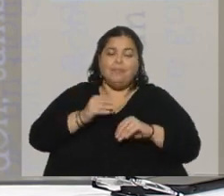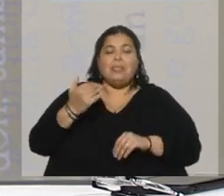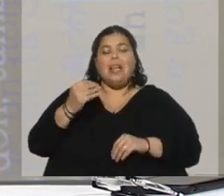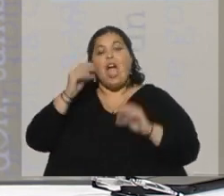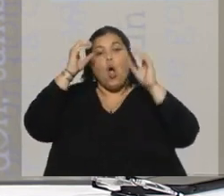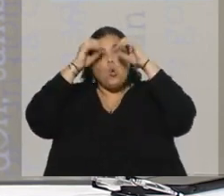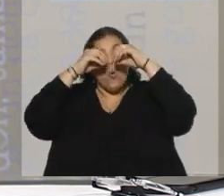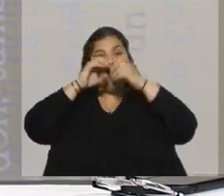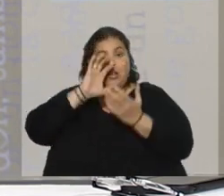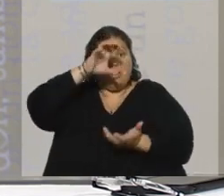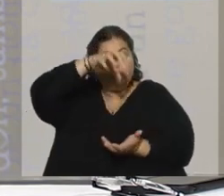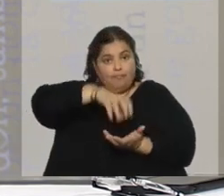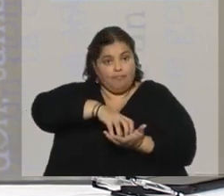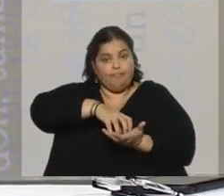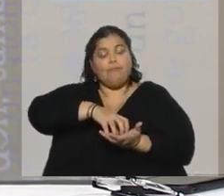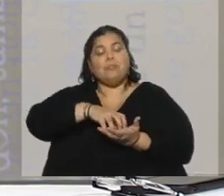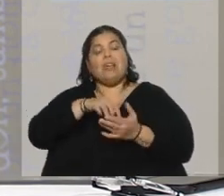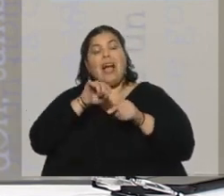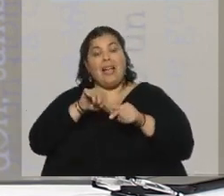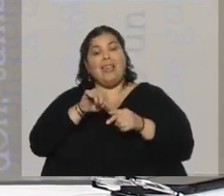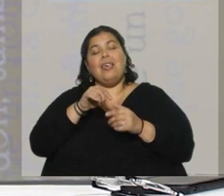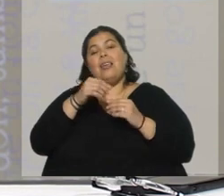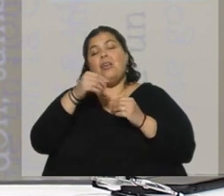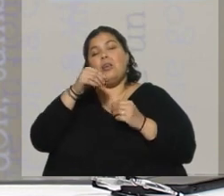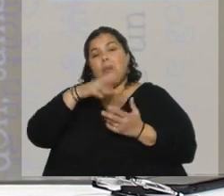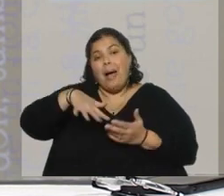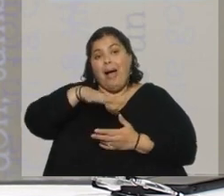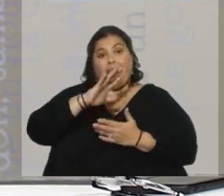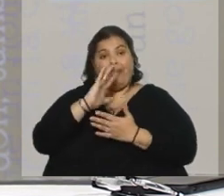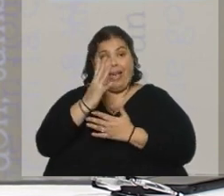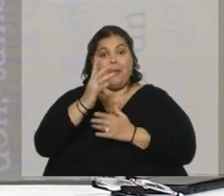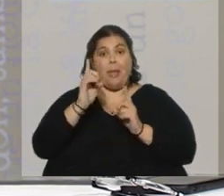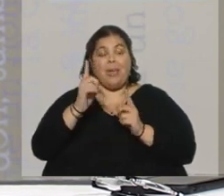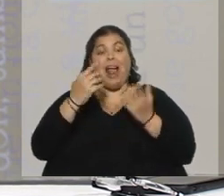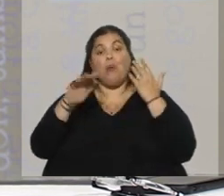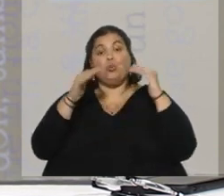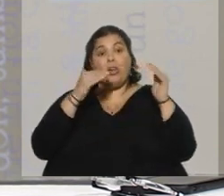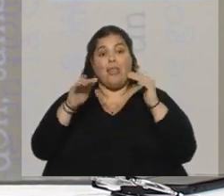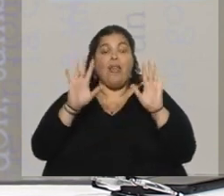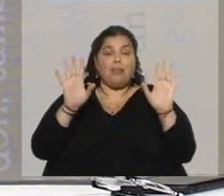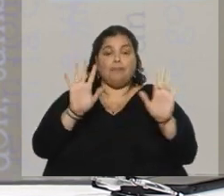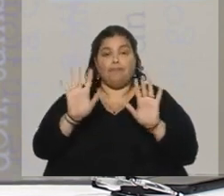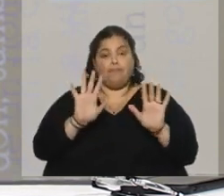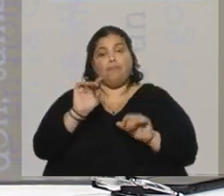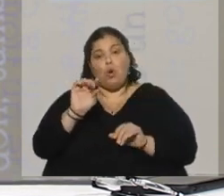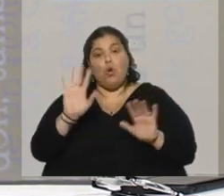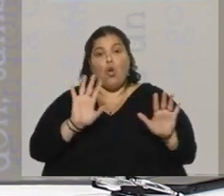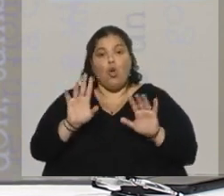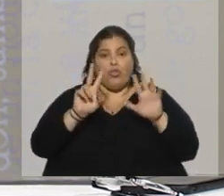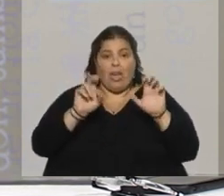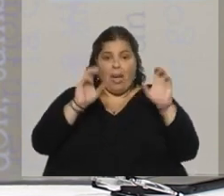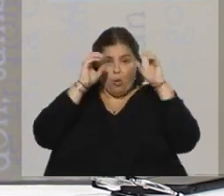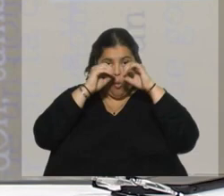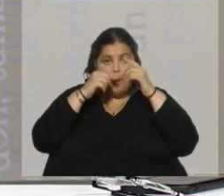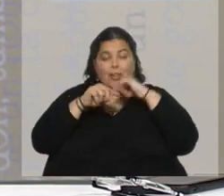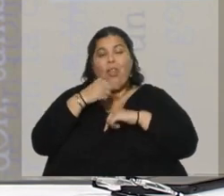instale un centro de datos allí en ese parque. Si bien las autoridades por ahora se han mostrado cautelosas a propósito del tema, sí